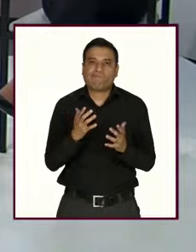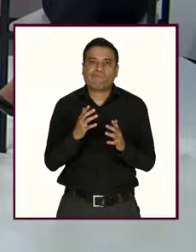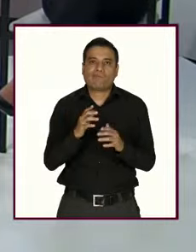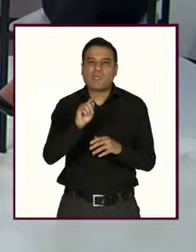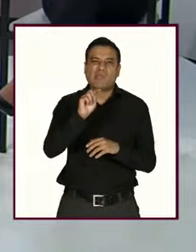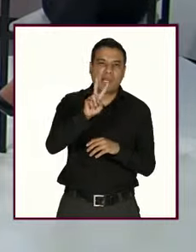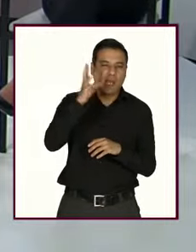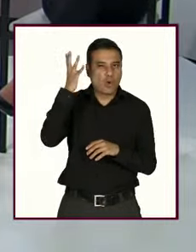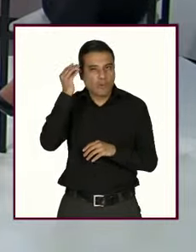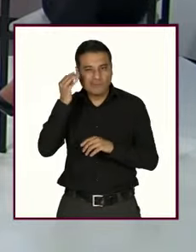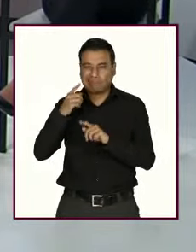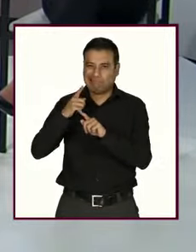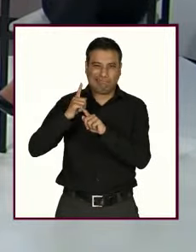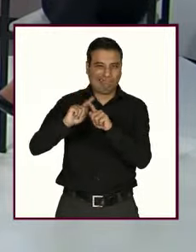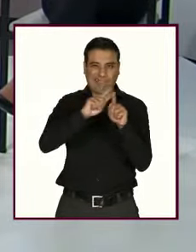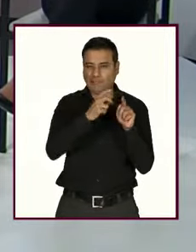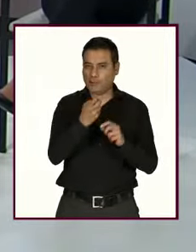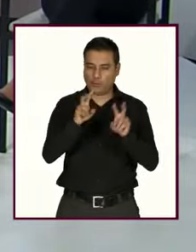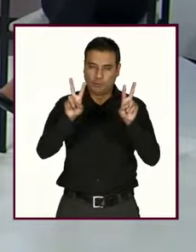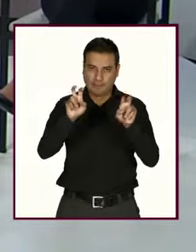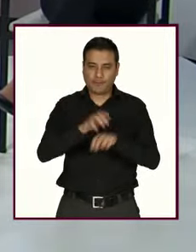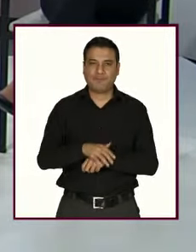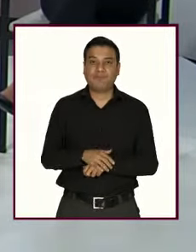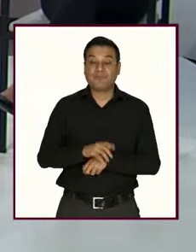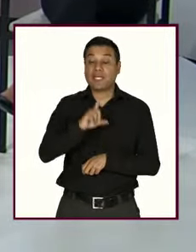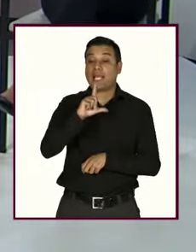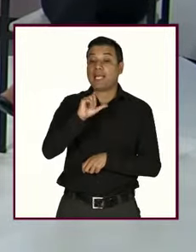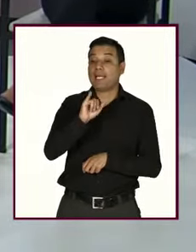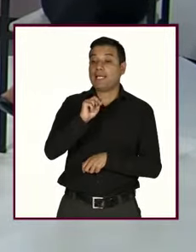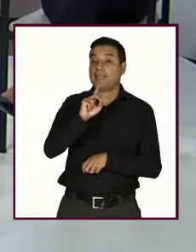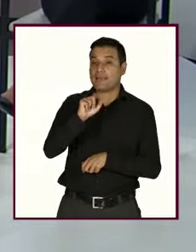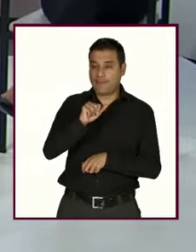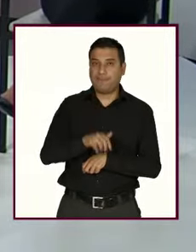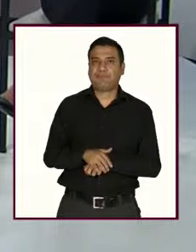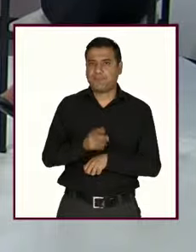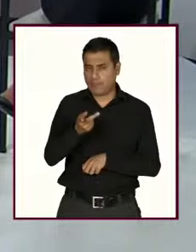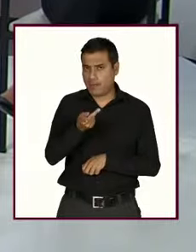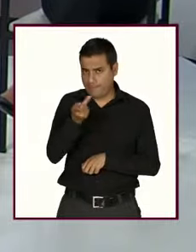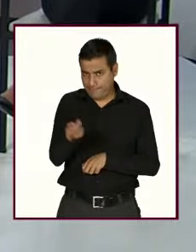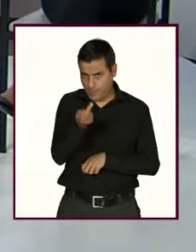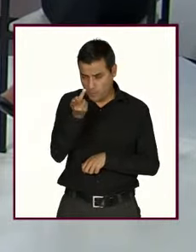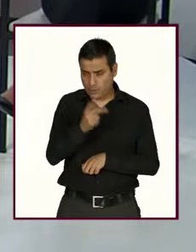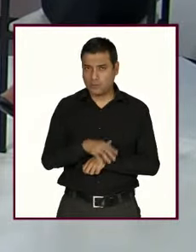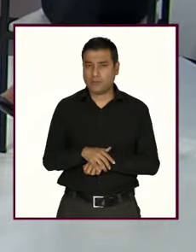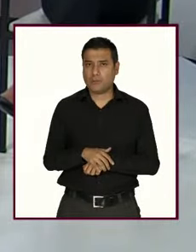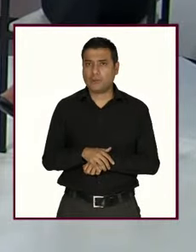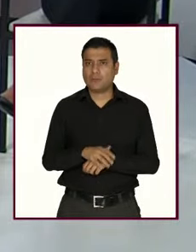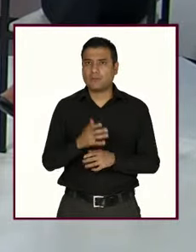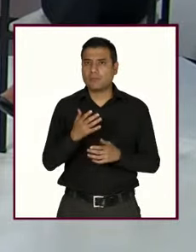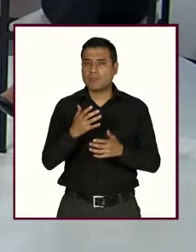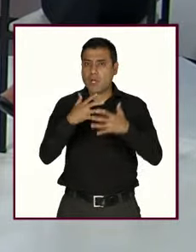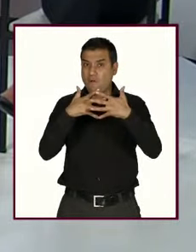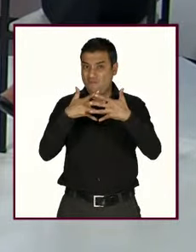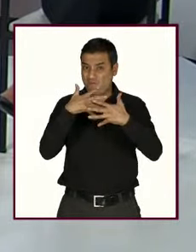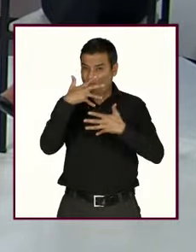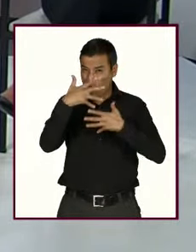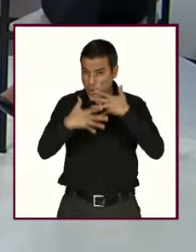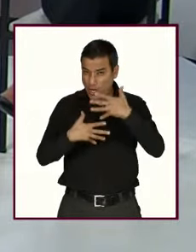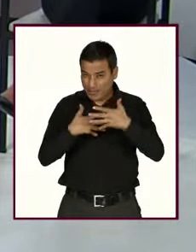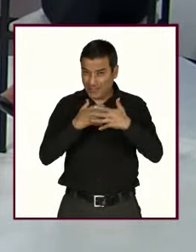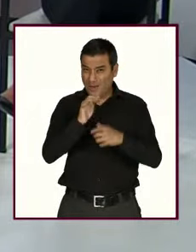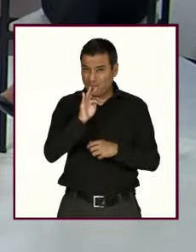de telecomunicaciones Muy bien Linda Domínguez ¿La violencia también se produce de generación en generación?